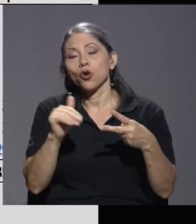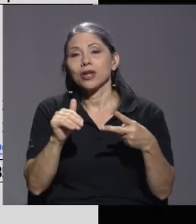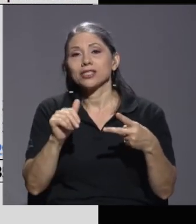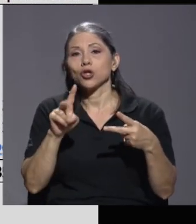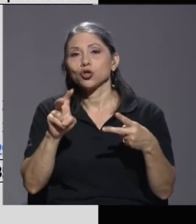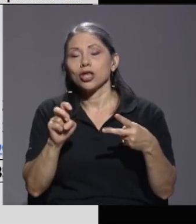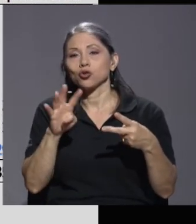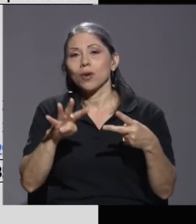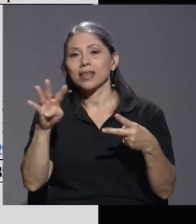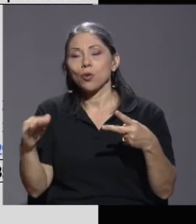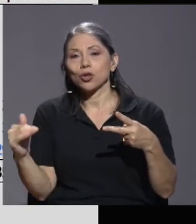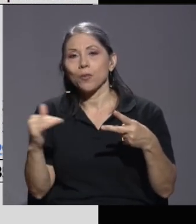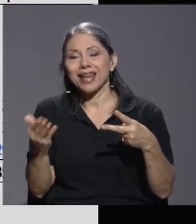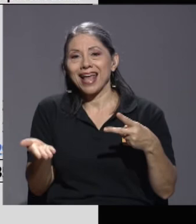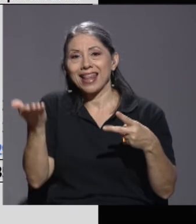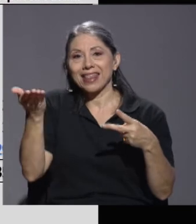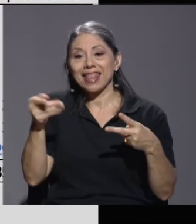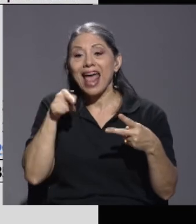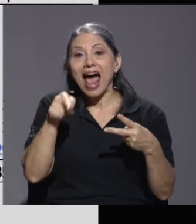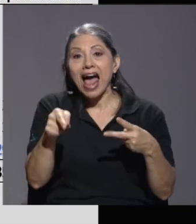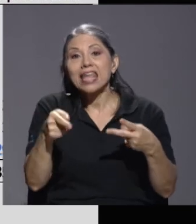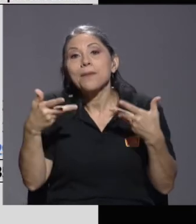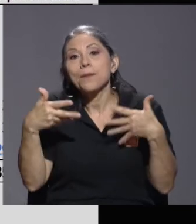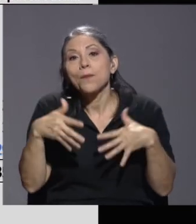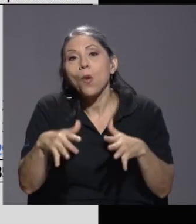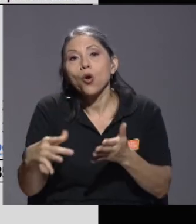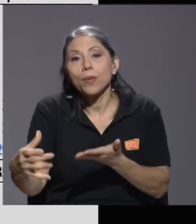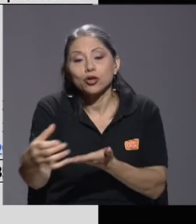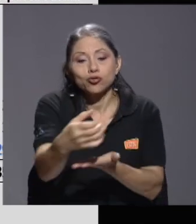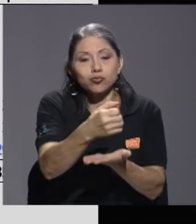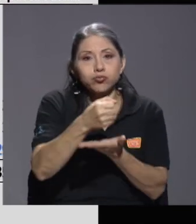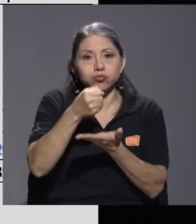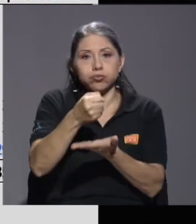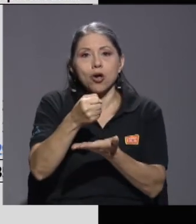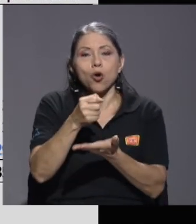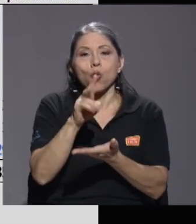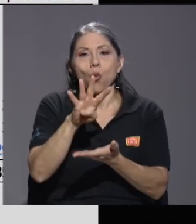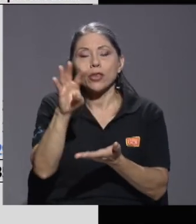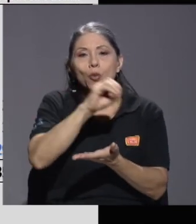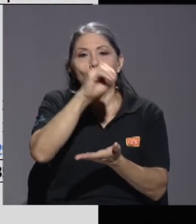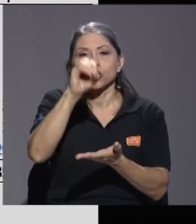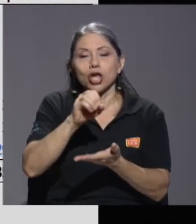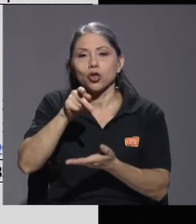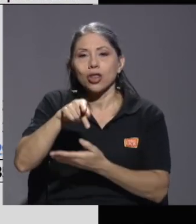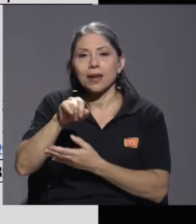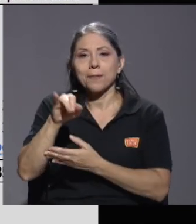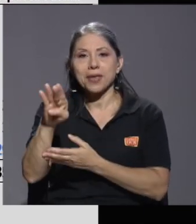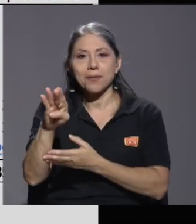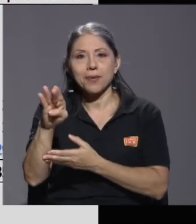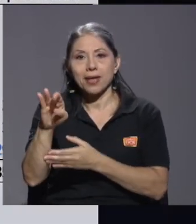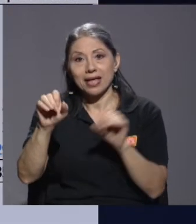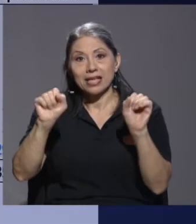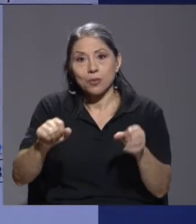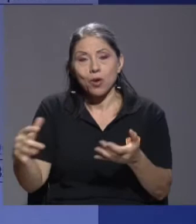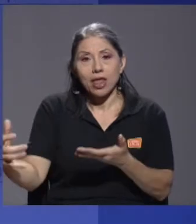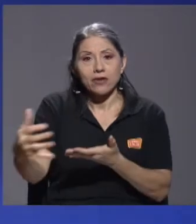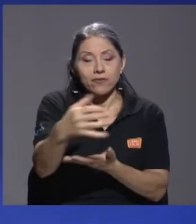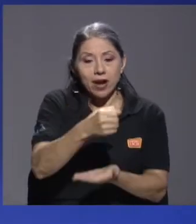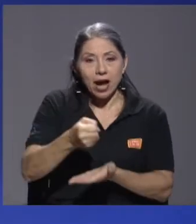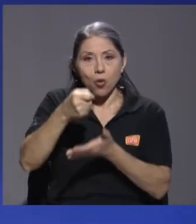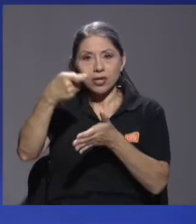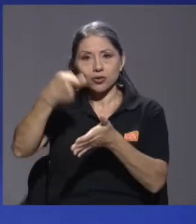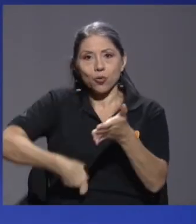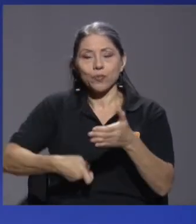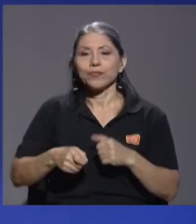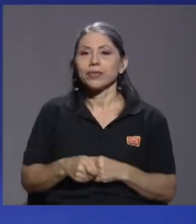generaría ahí por lo menos un cuarto de por ciento del PIB en incremento en recaudación. Tenemos que ir cerrando, vamos